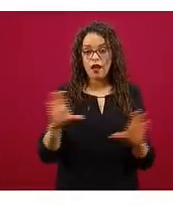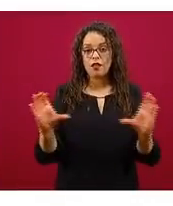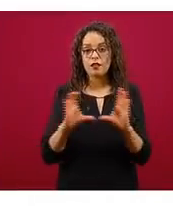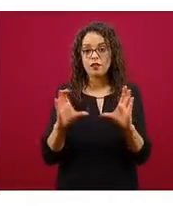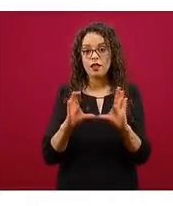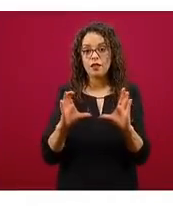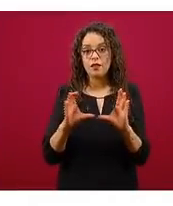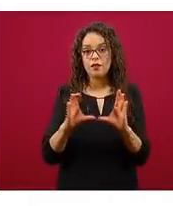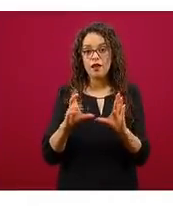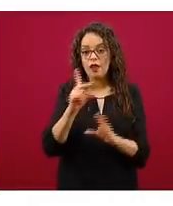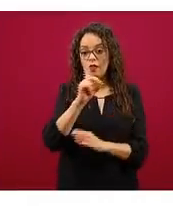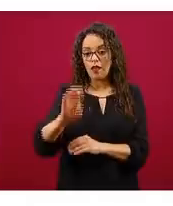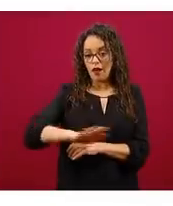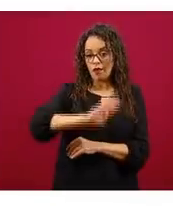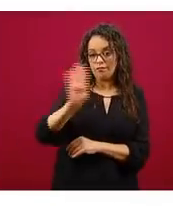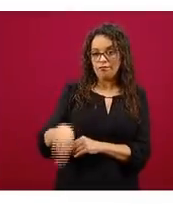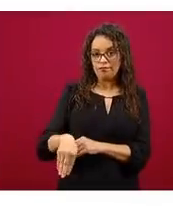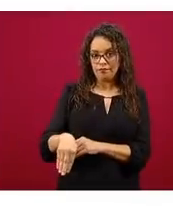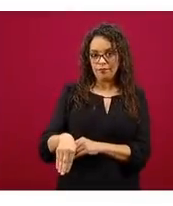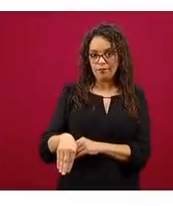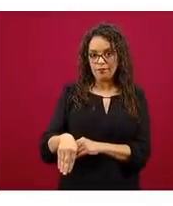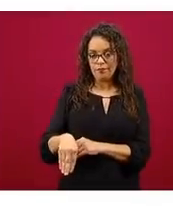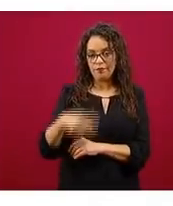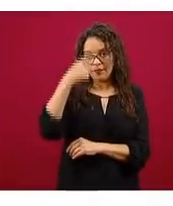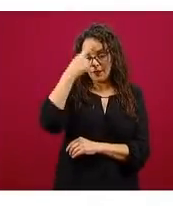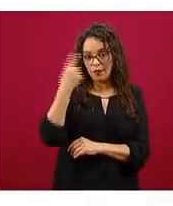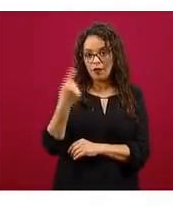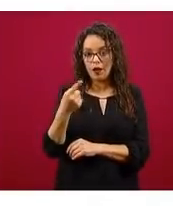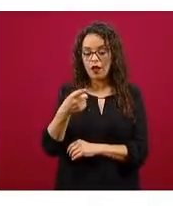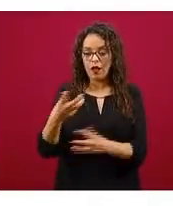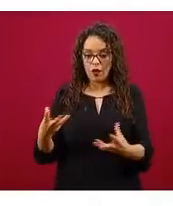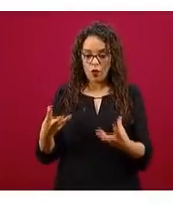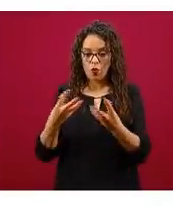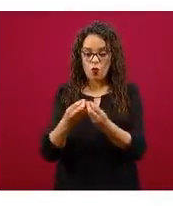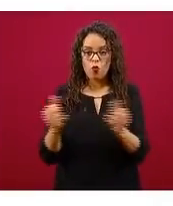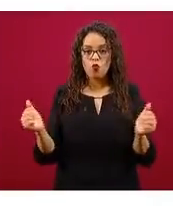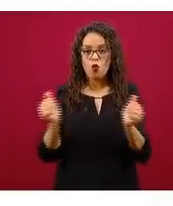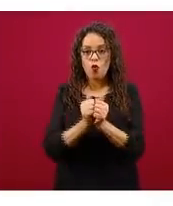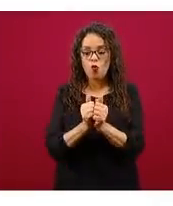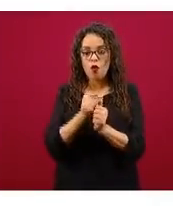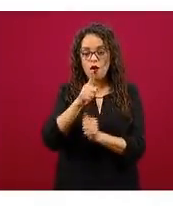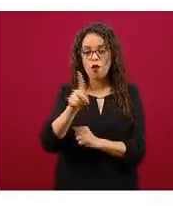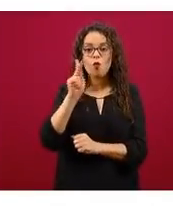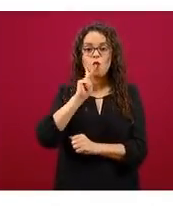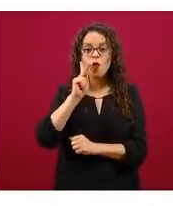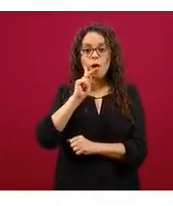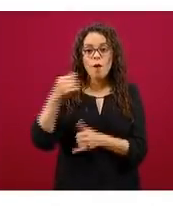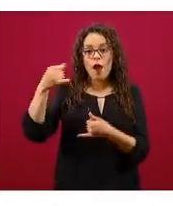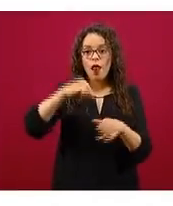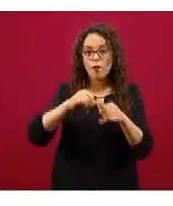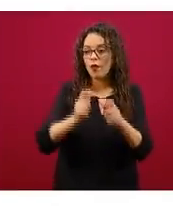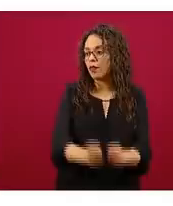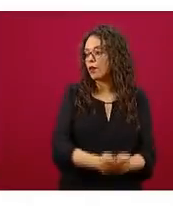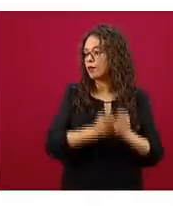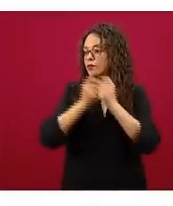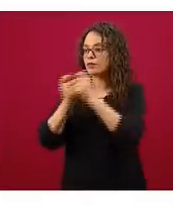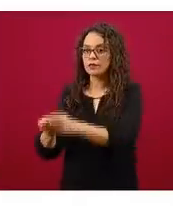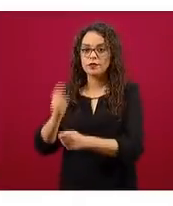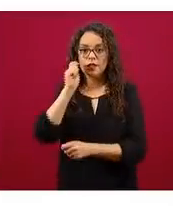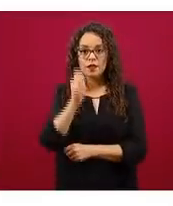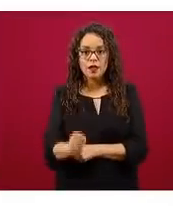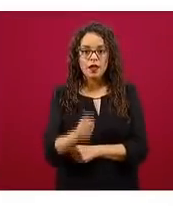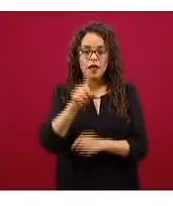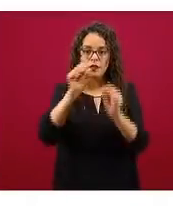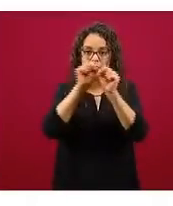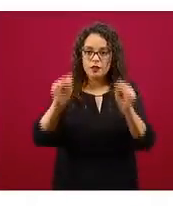digitalizado, para poder ser transferido junto con la prueba de laboratorio, al sistema de vigilancia sectorial.